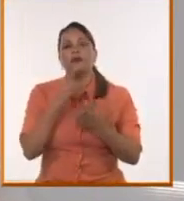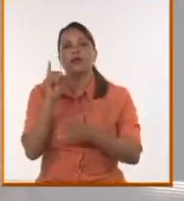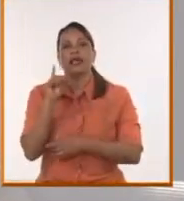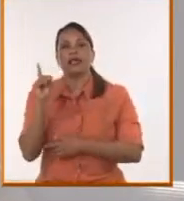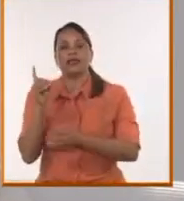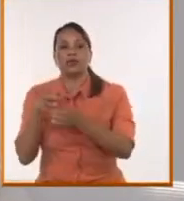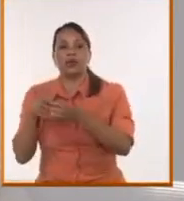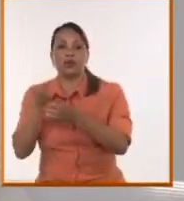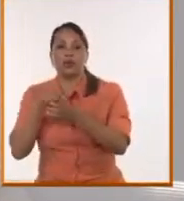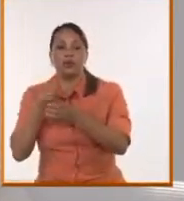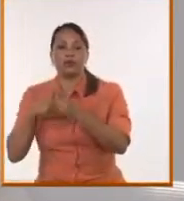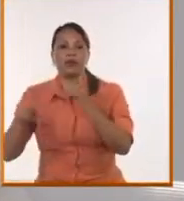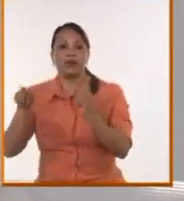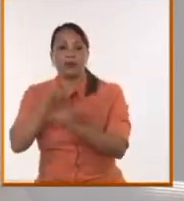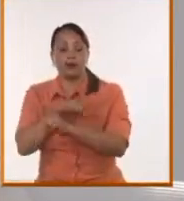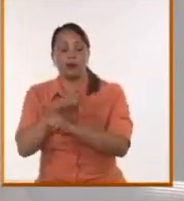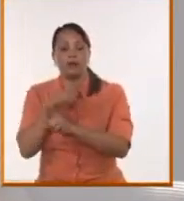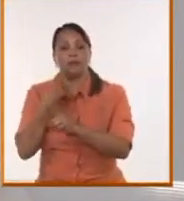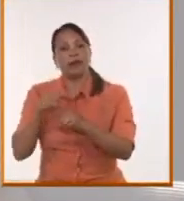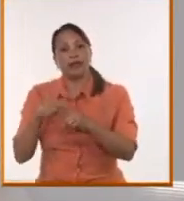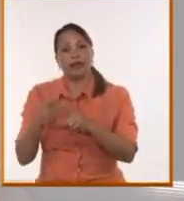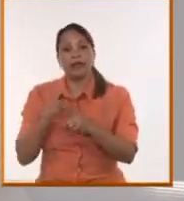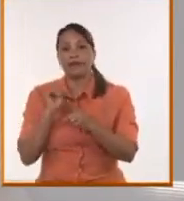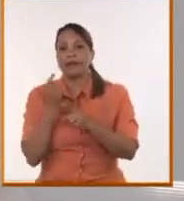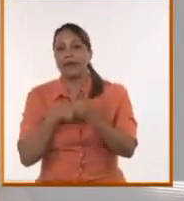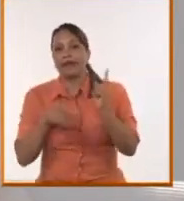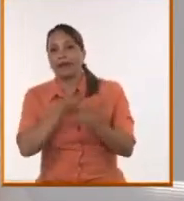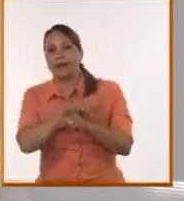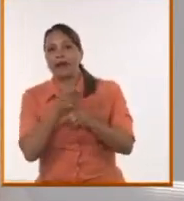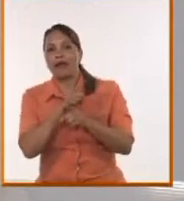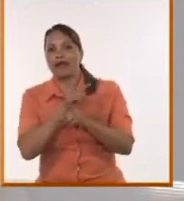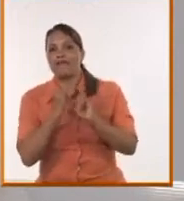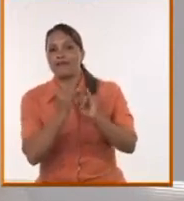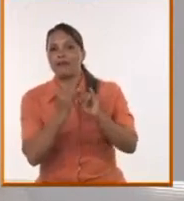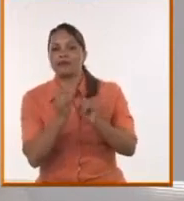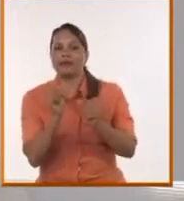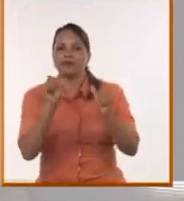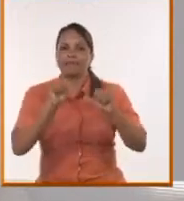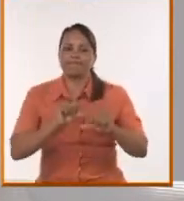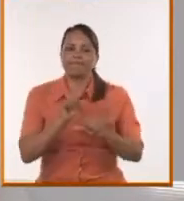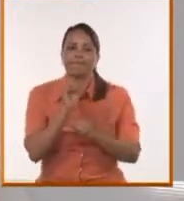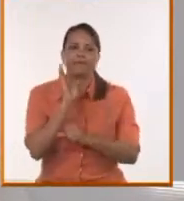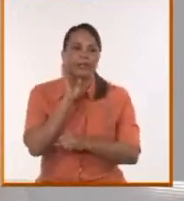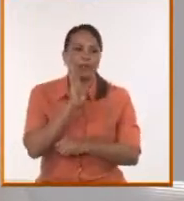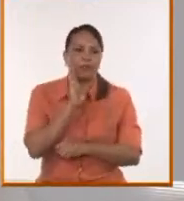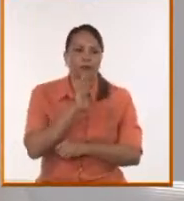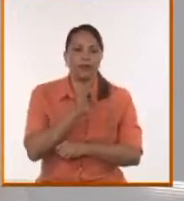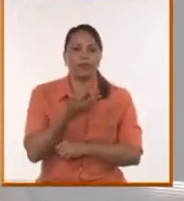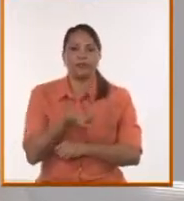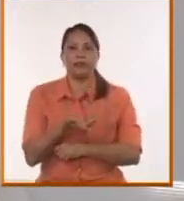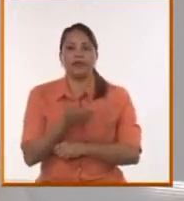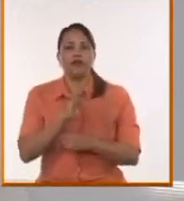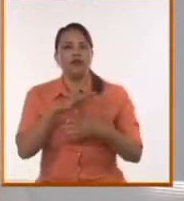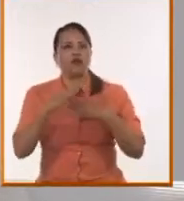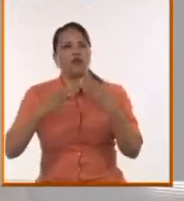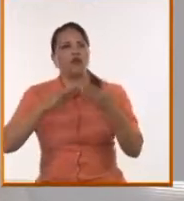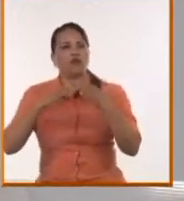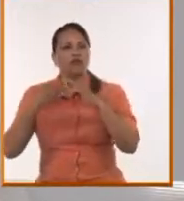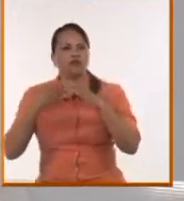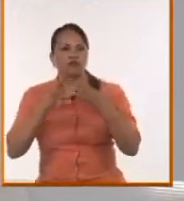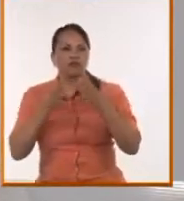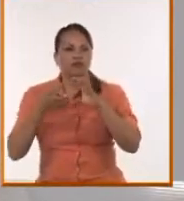ultraderecha internacional para fomentar campañas de desinformación y campañas de descrédito, de confusión y también